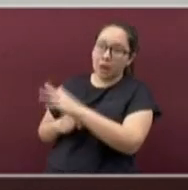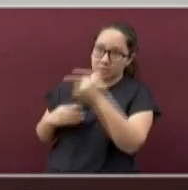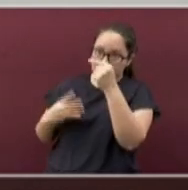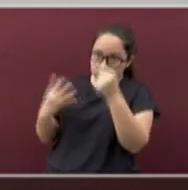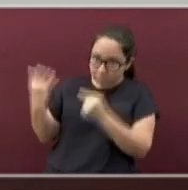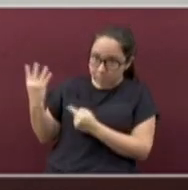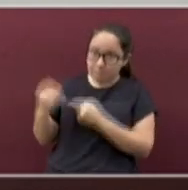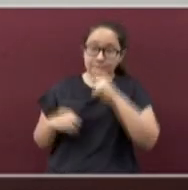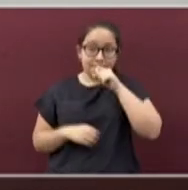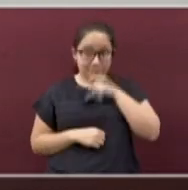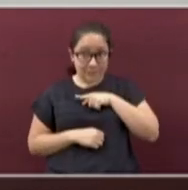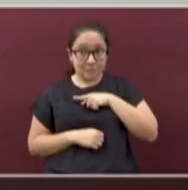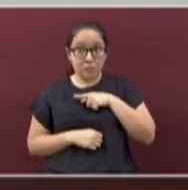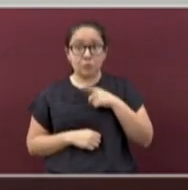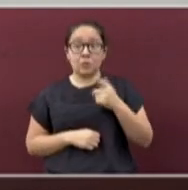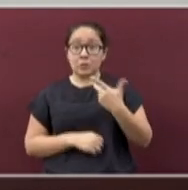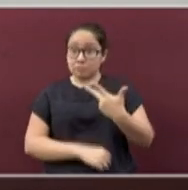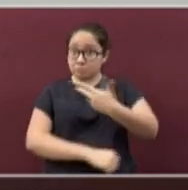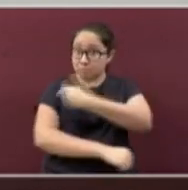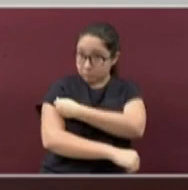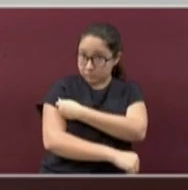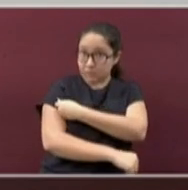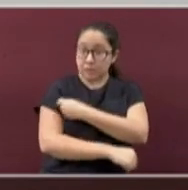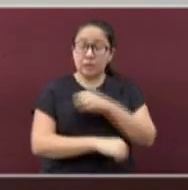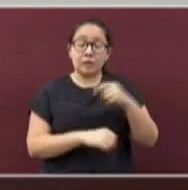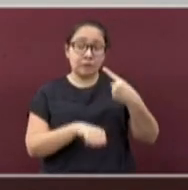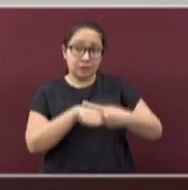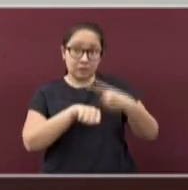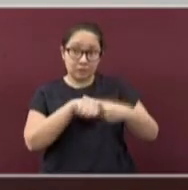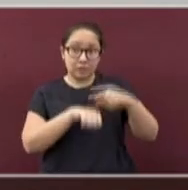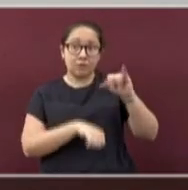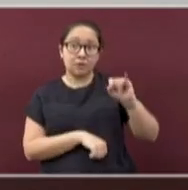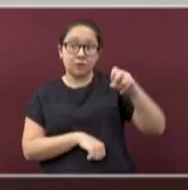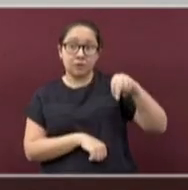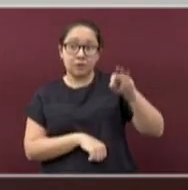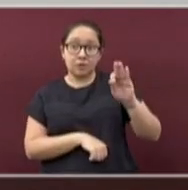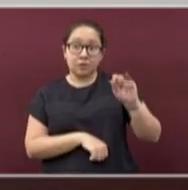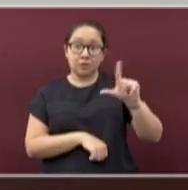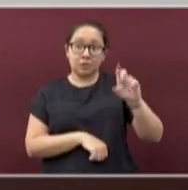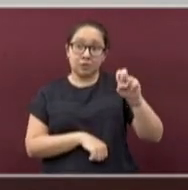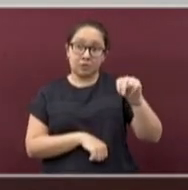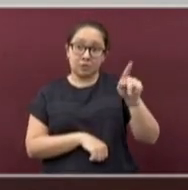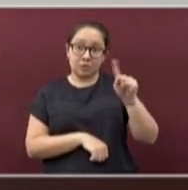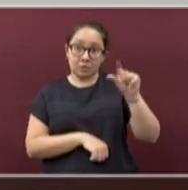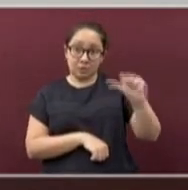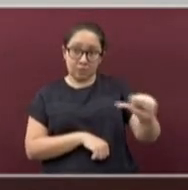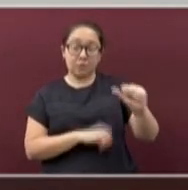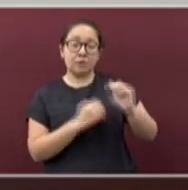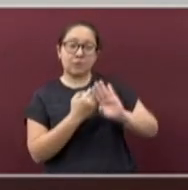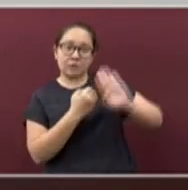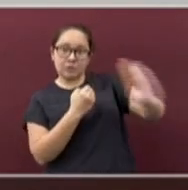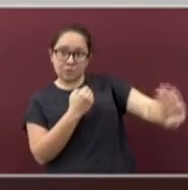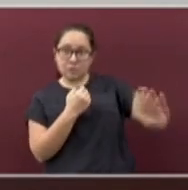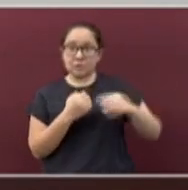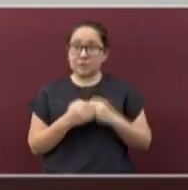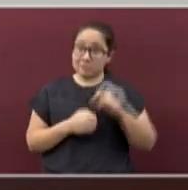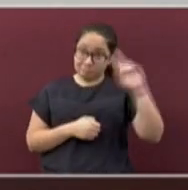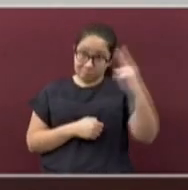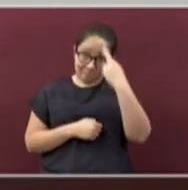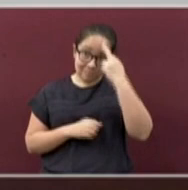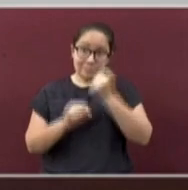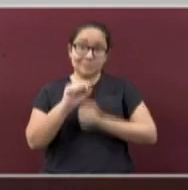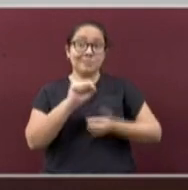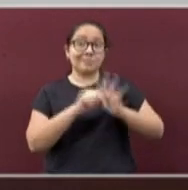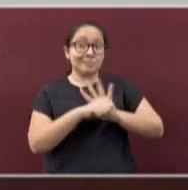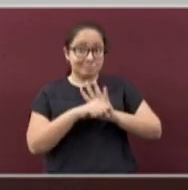la influenza. Recuerden que seguimos en pandemia y debemos protegernos contra el COVID